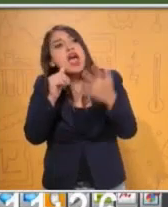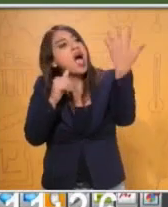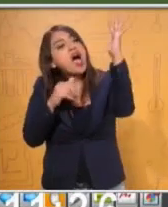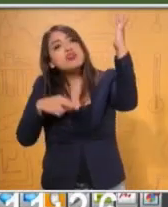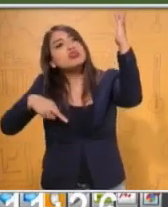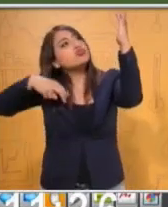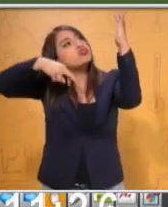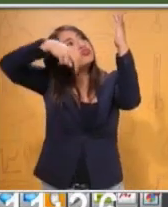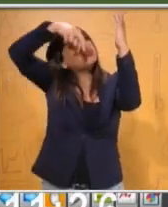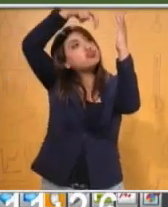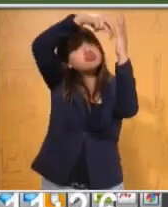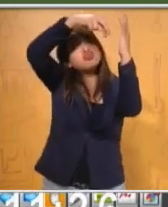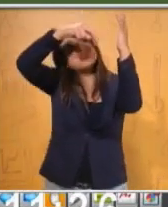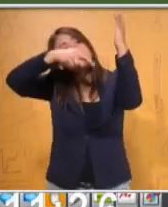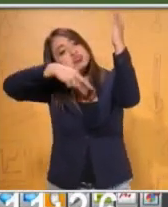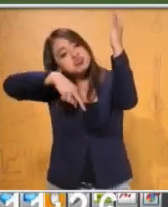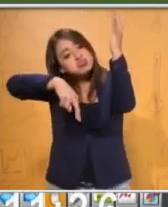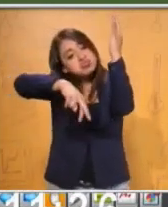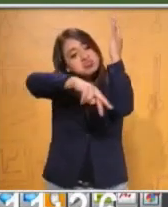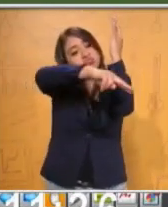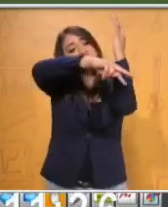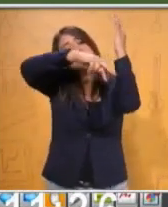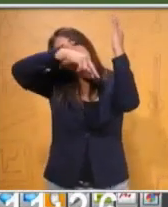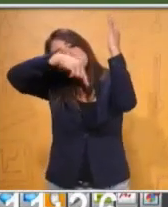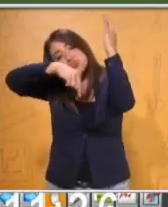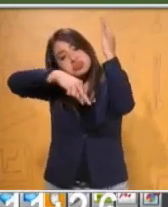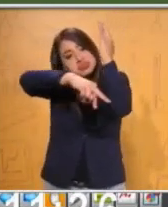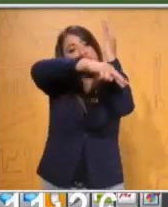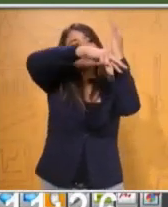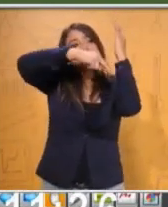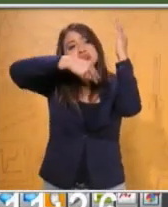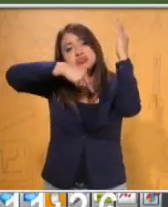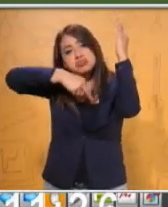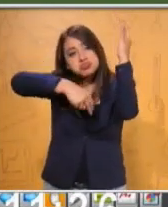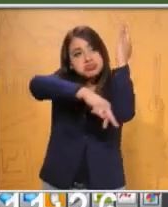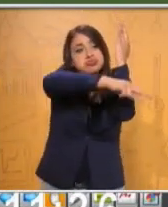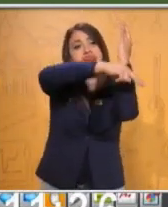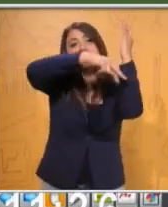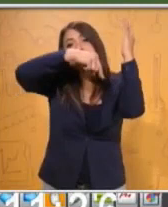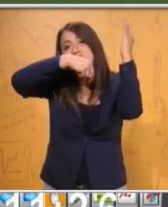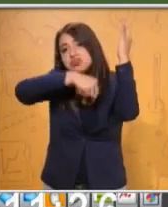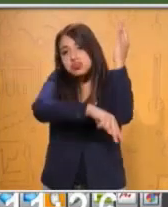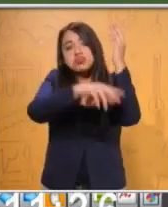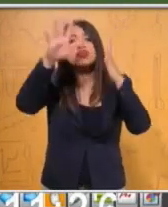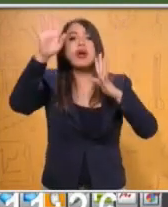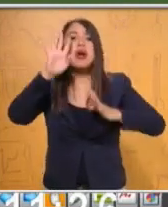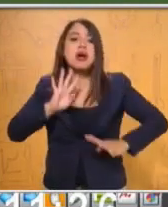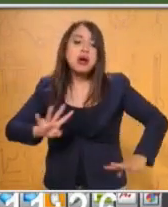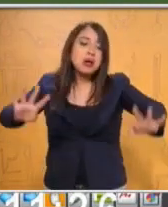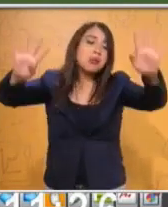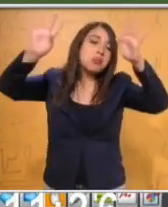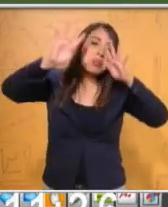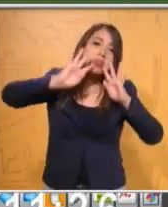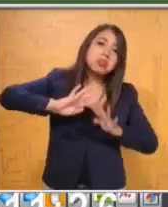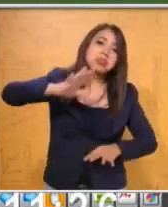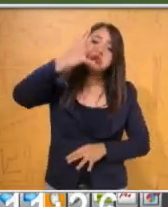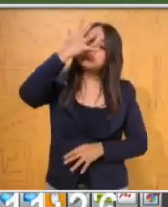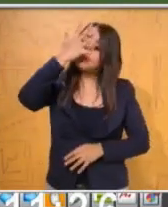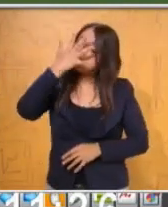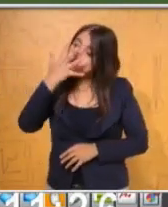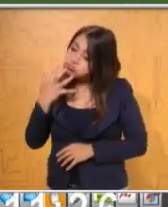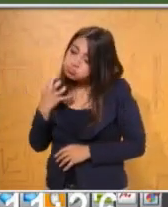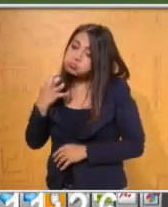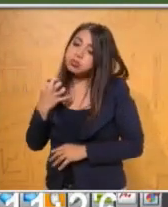daba vueltas alrededor del viejo tronco llorando amargamente. El pobre árbol estaba